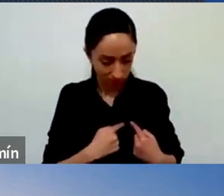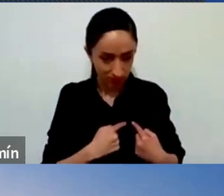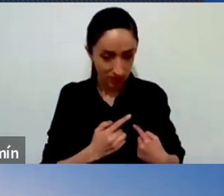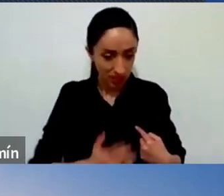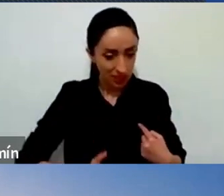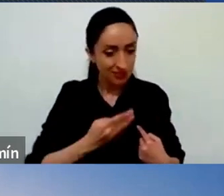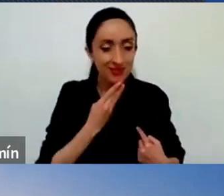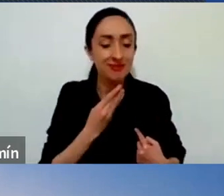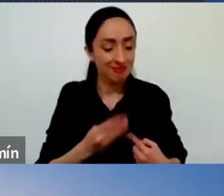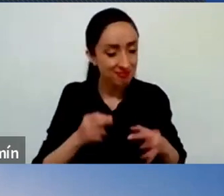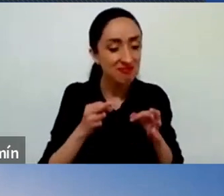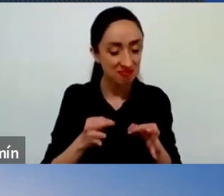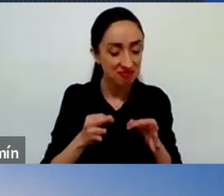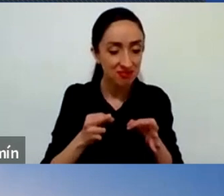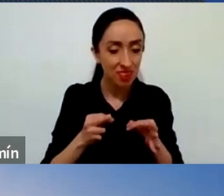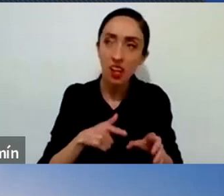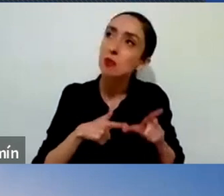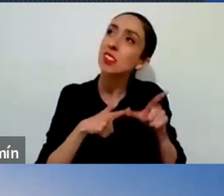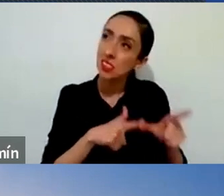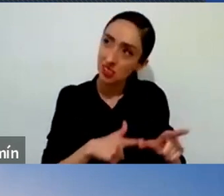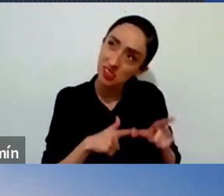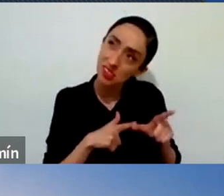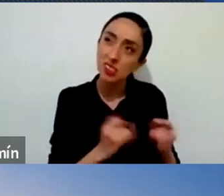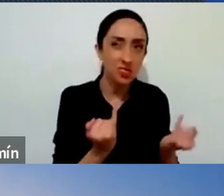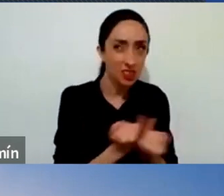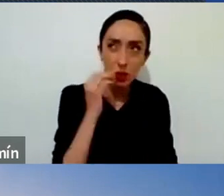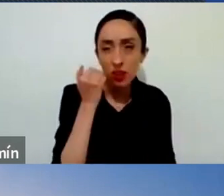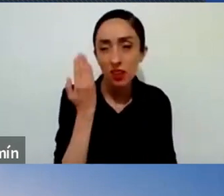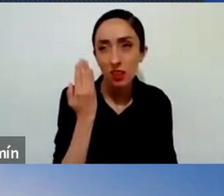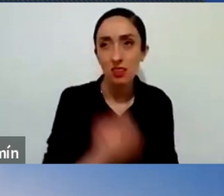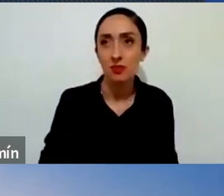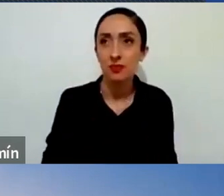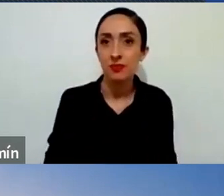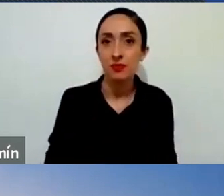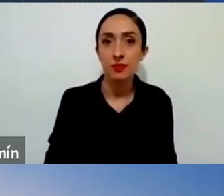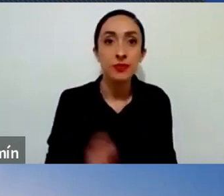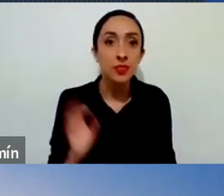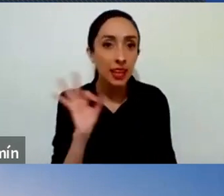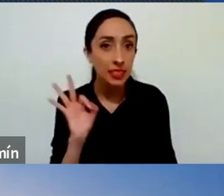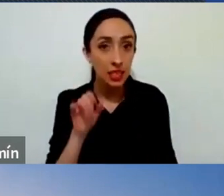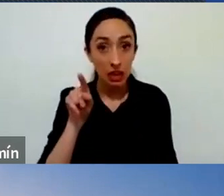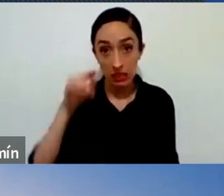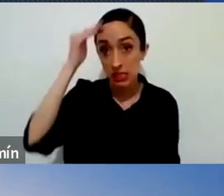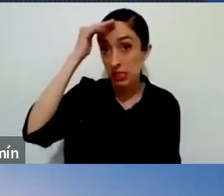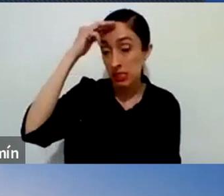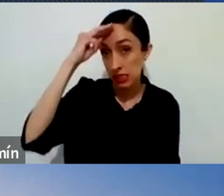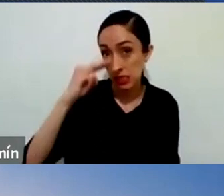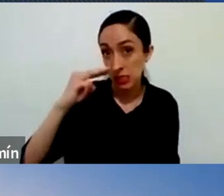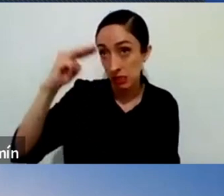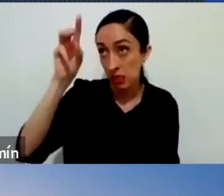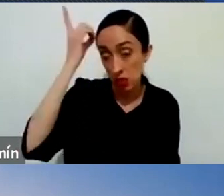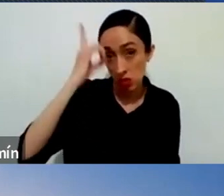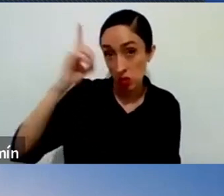Y si hay una necesidad, si el Señor me está invitando, ¿verdad?, a hacer una enmienda de vida, pues